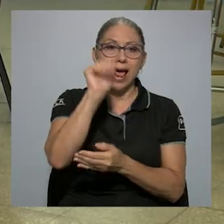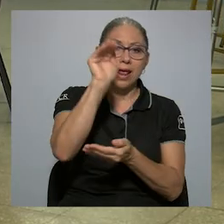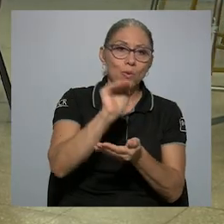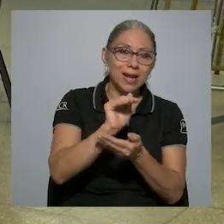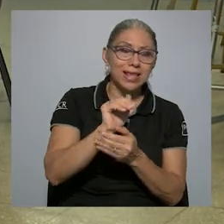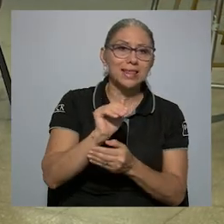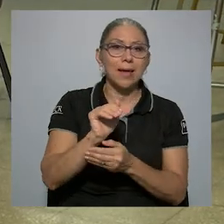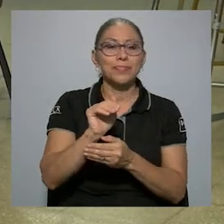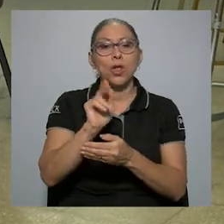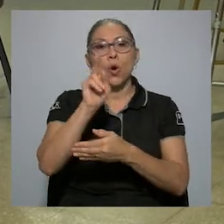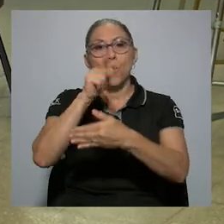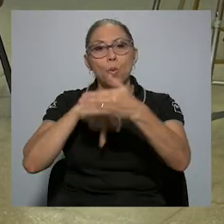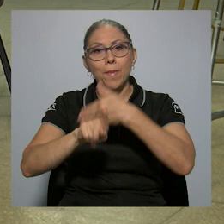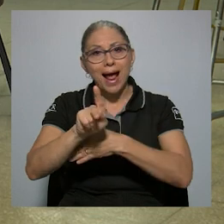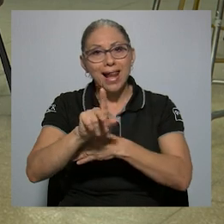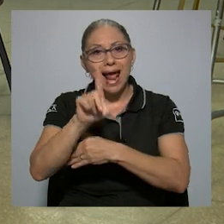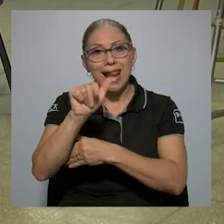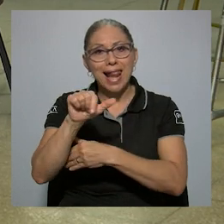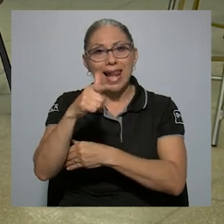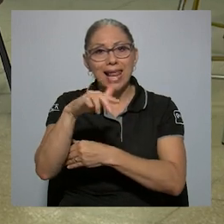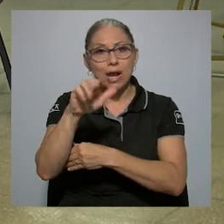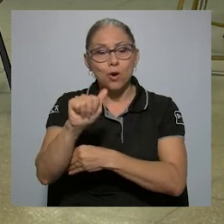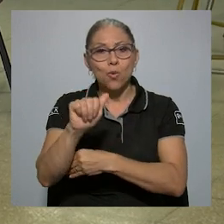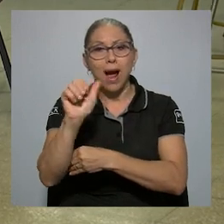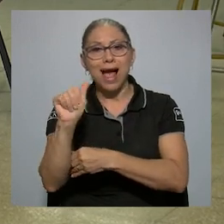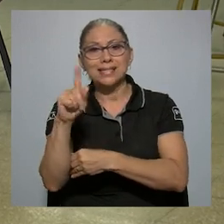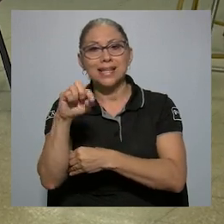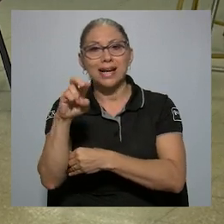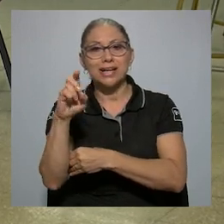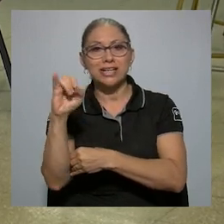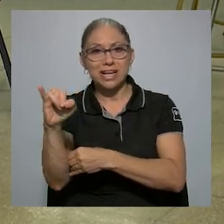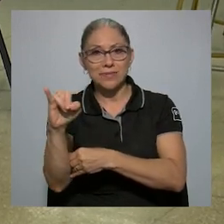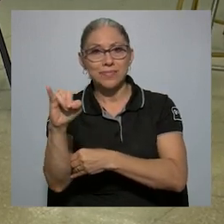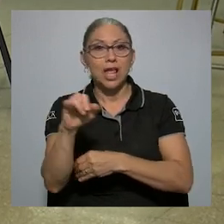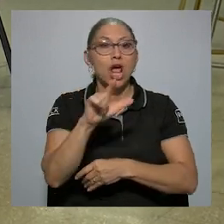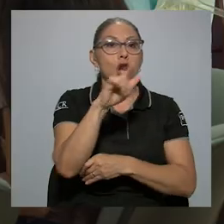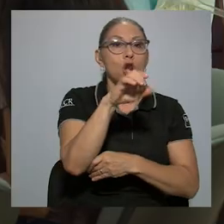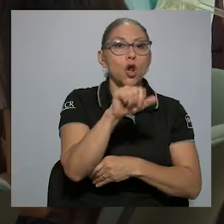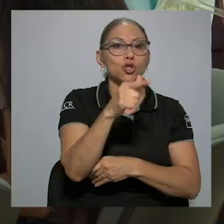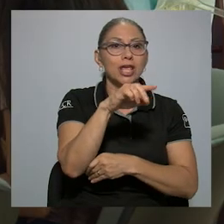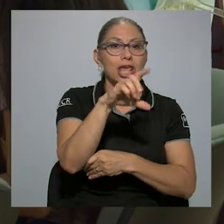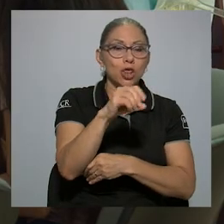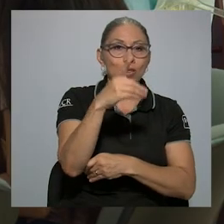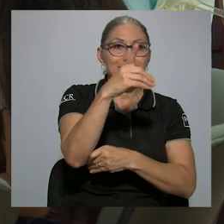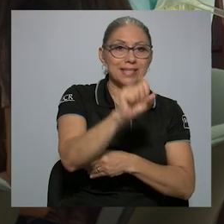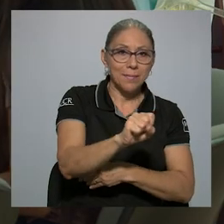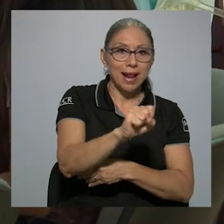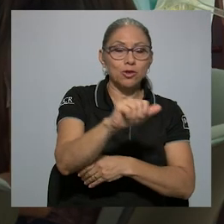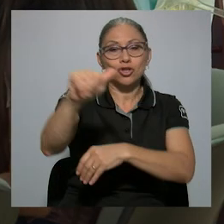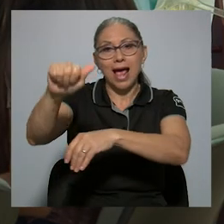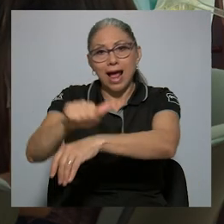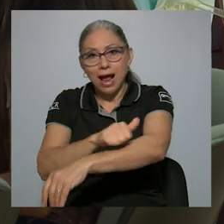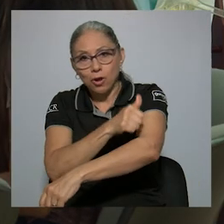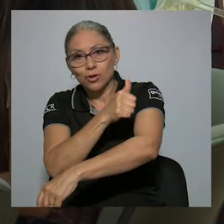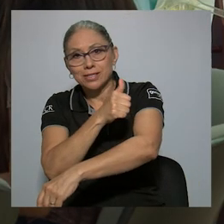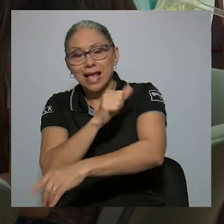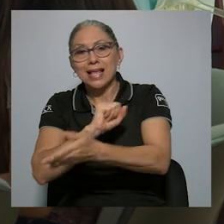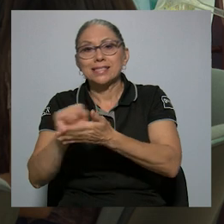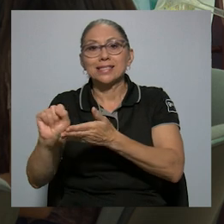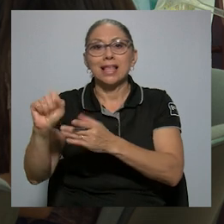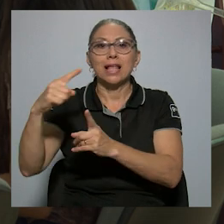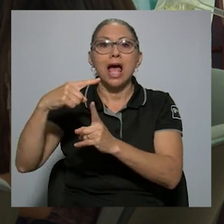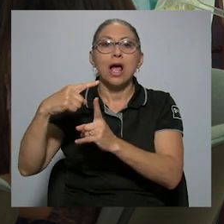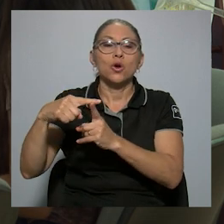Alajuelita, Upala, La Legua de Acerrí, Los Guido en Desamparados, en Acosta, Santa Cruz de